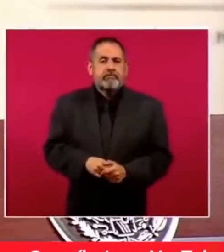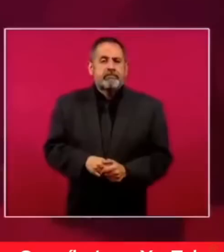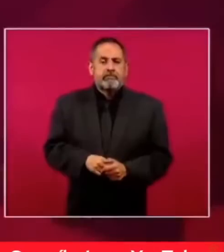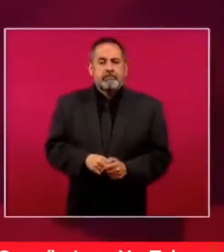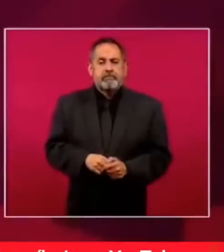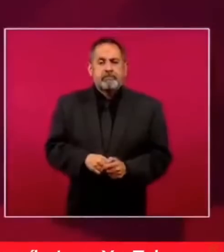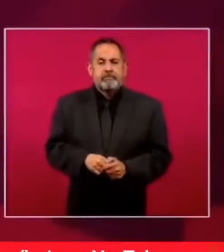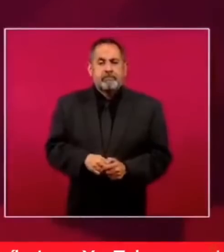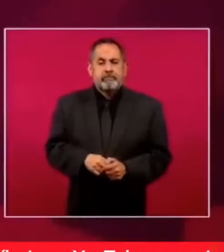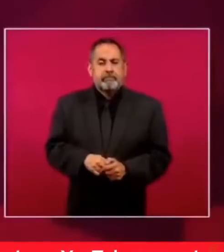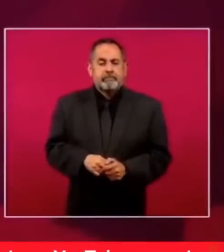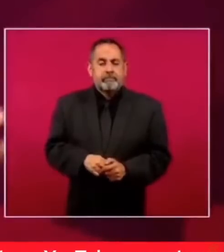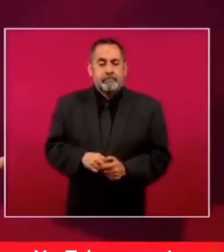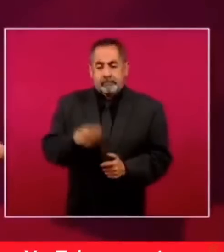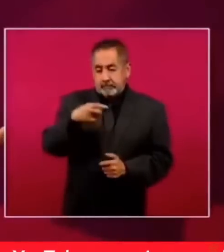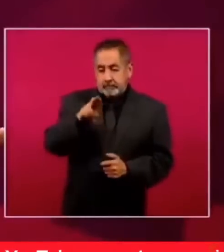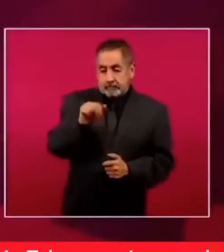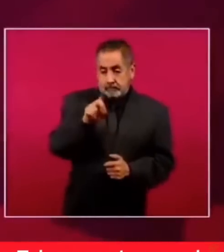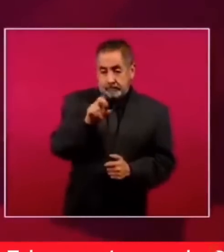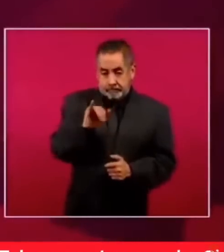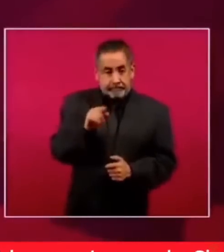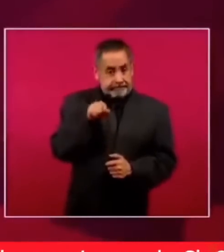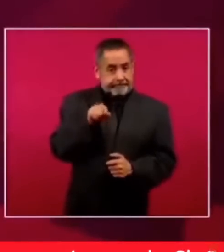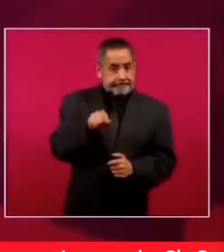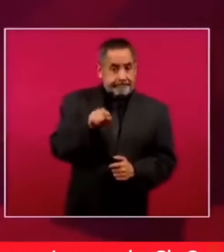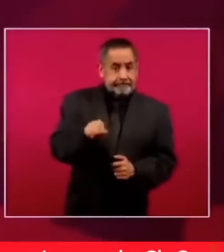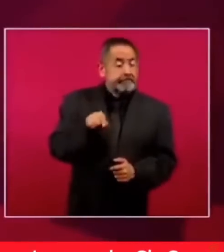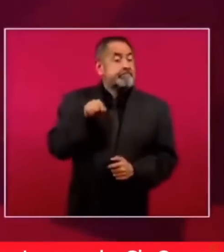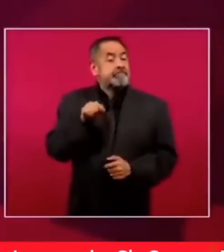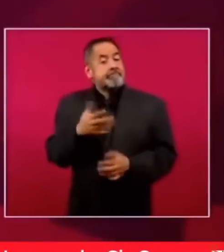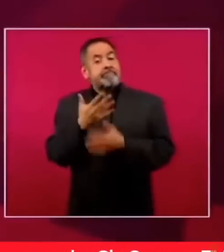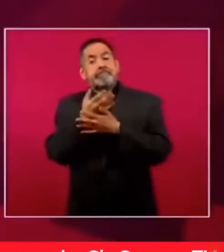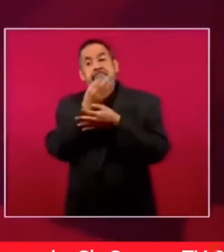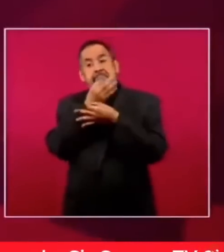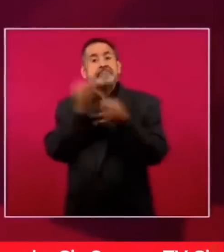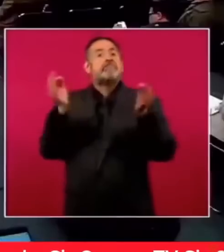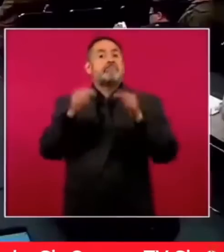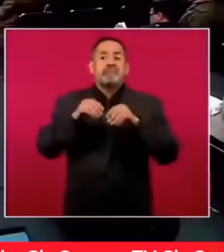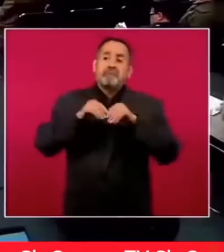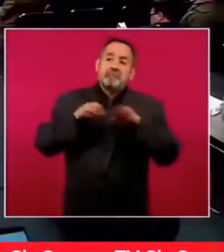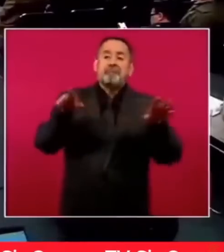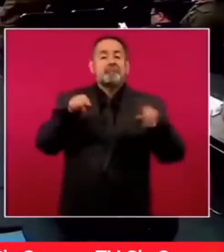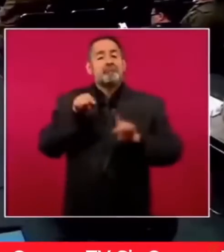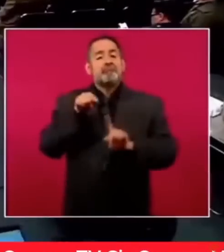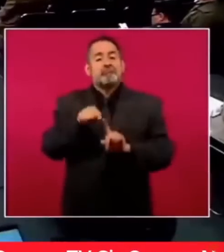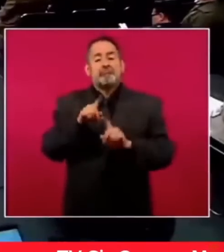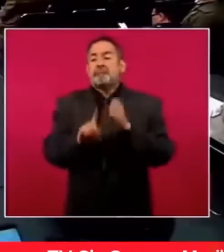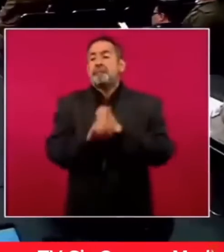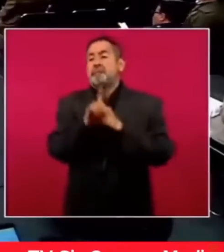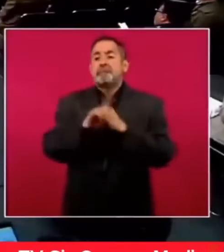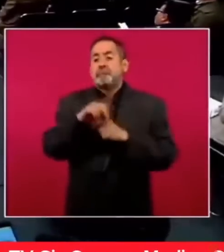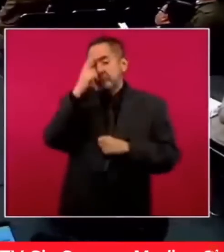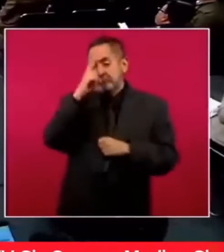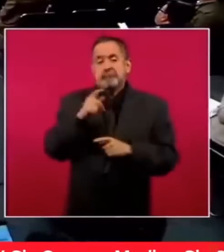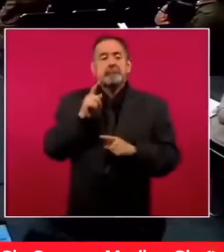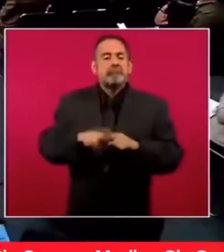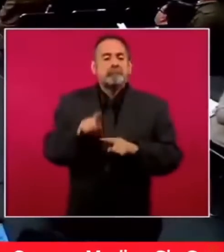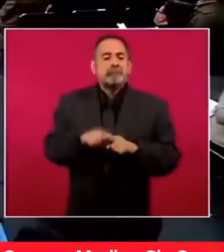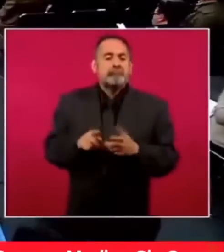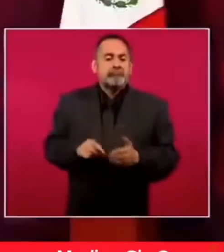Si Cuadri declaró que el problema de México era